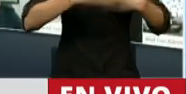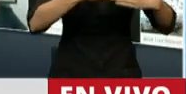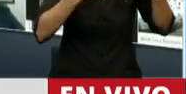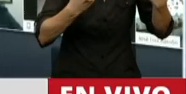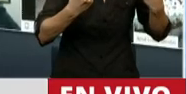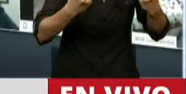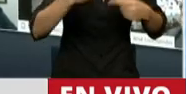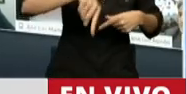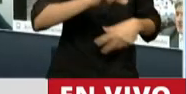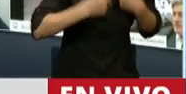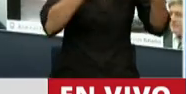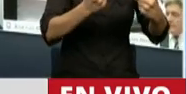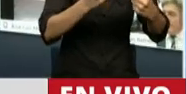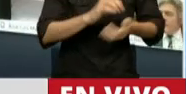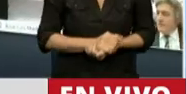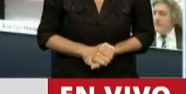termino con esto.